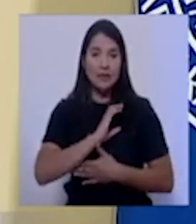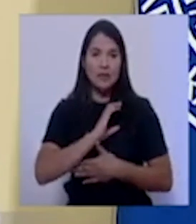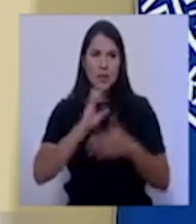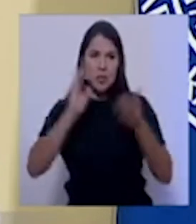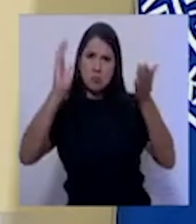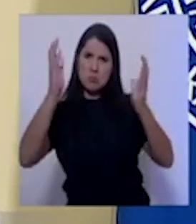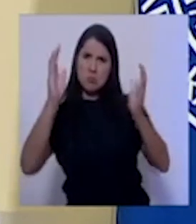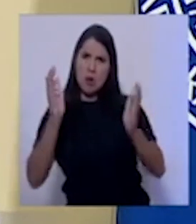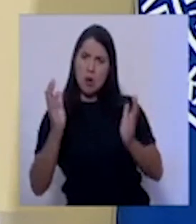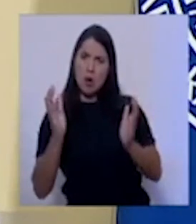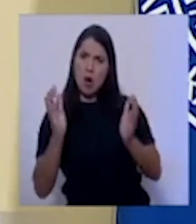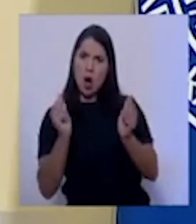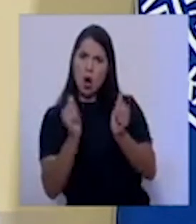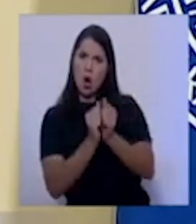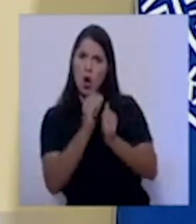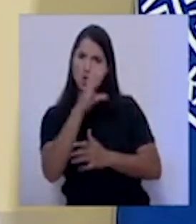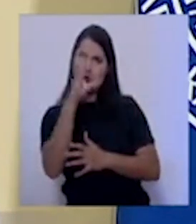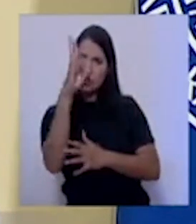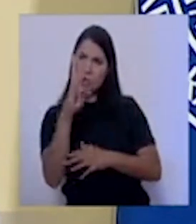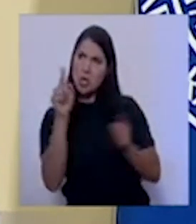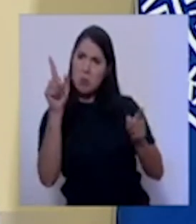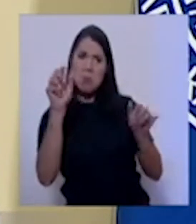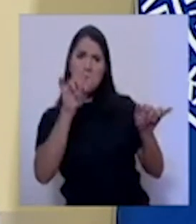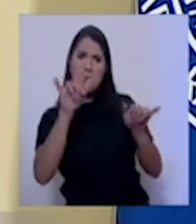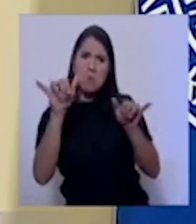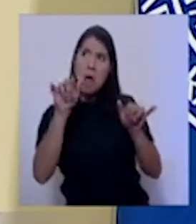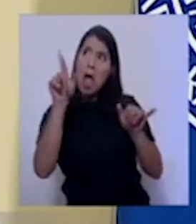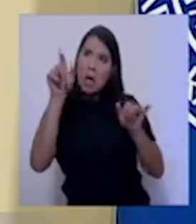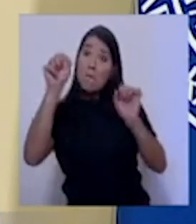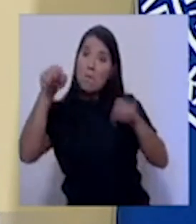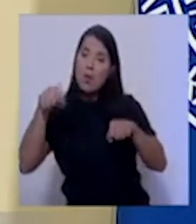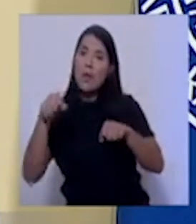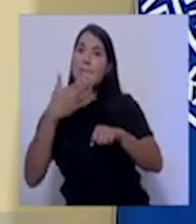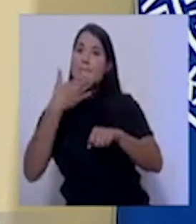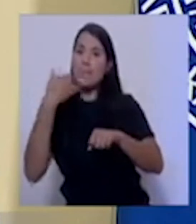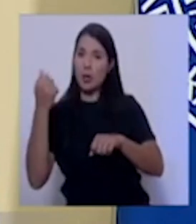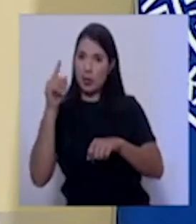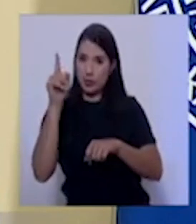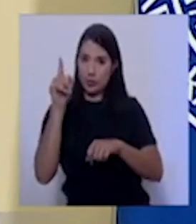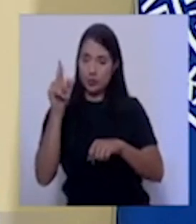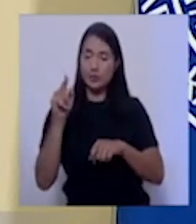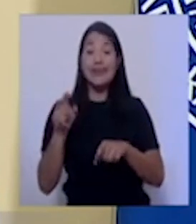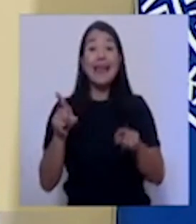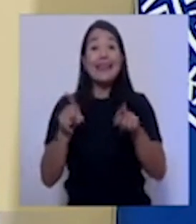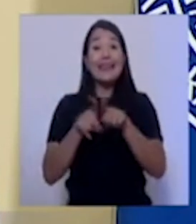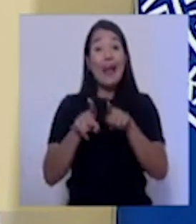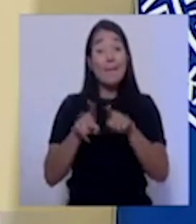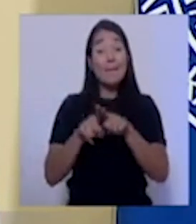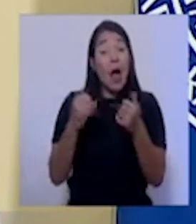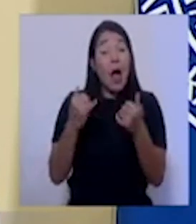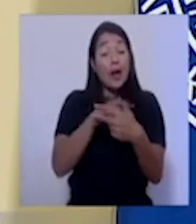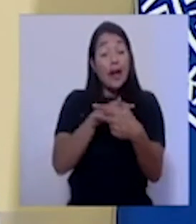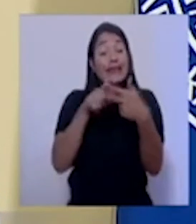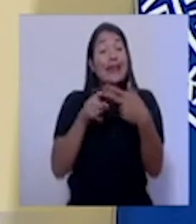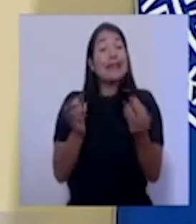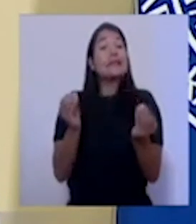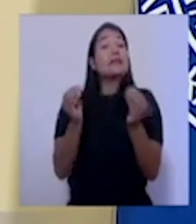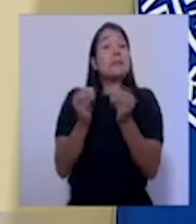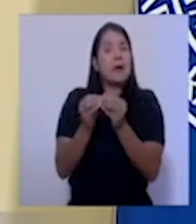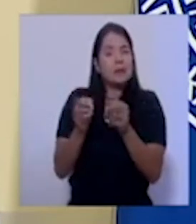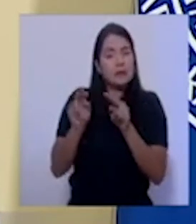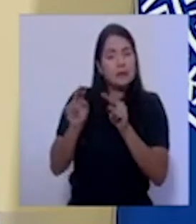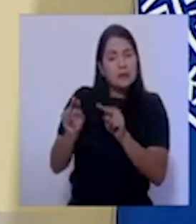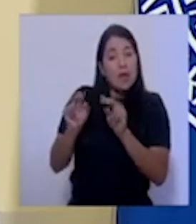indicadores de Costa Rica. Además, hay tres estados que estamos observando muy de cerca, que son